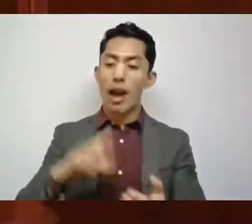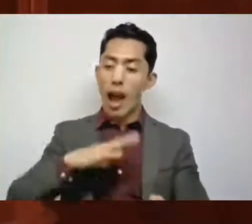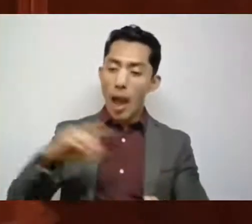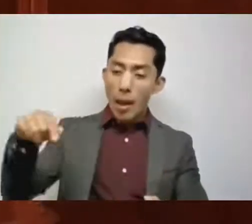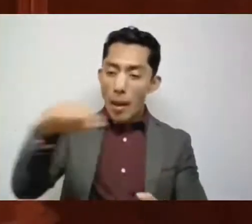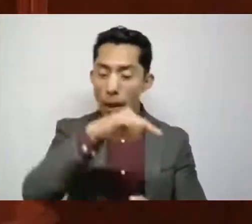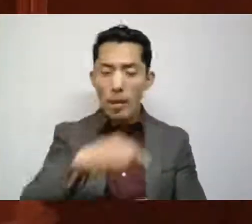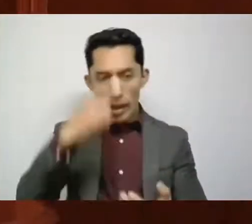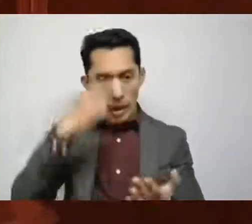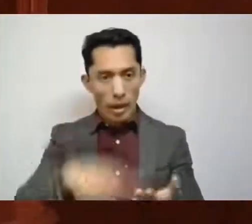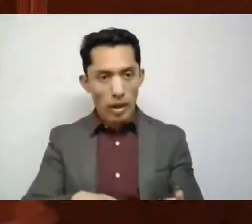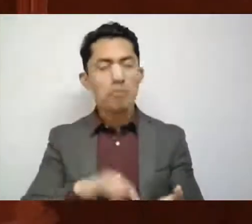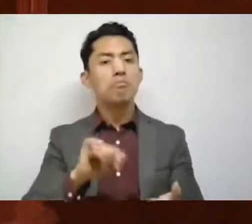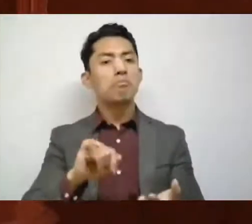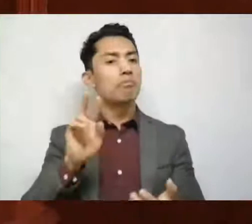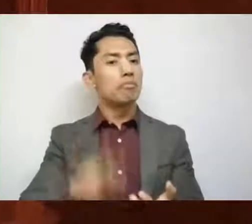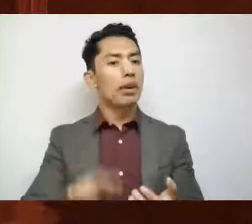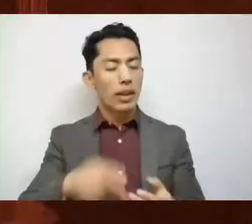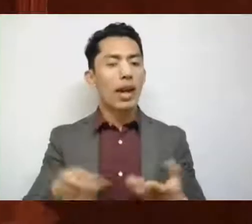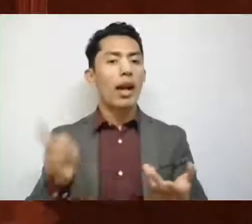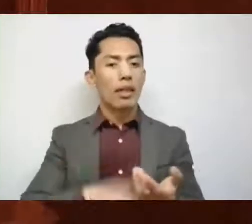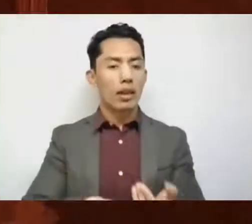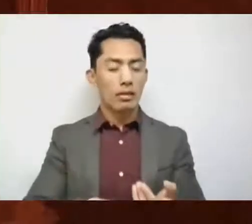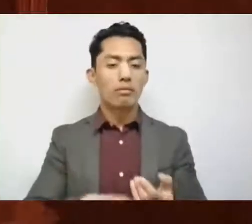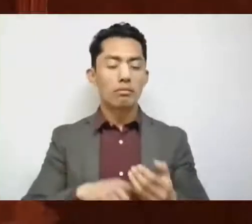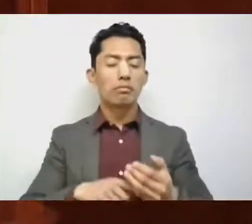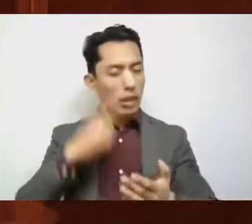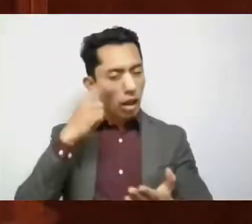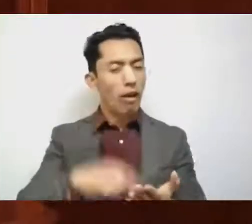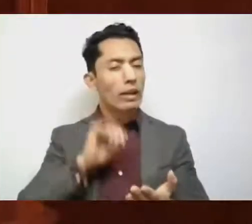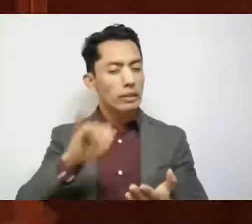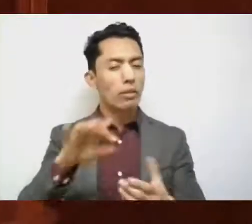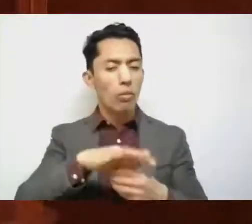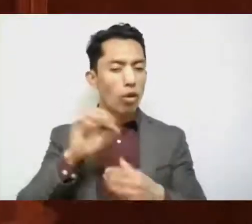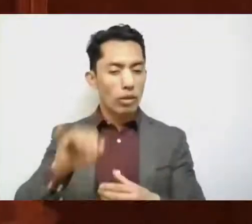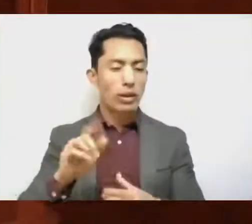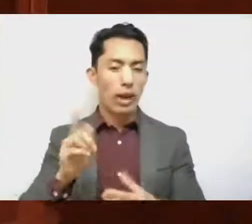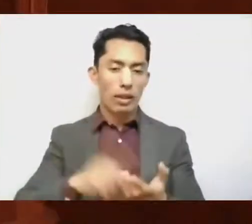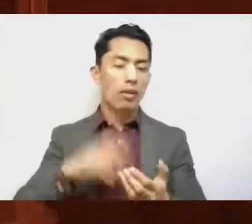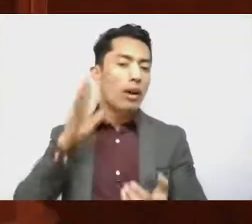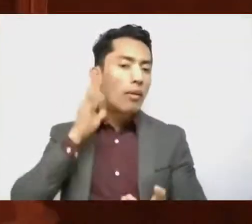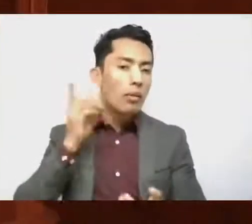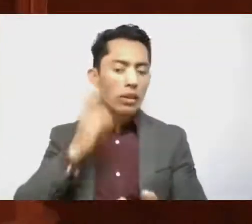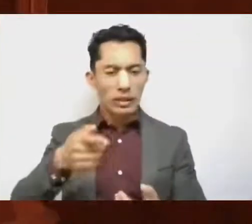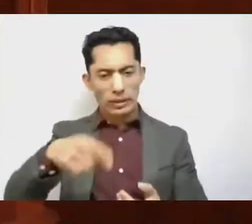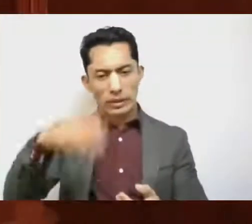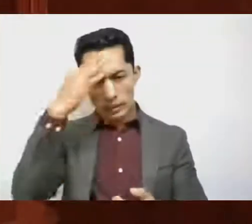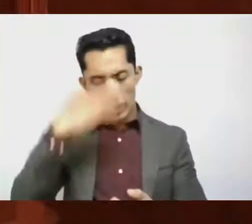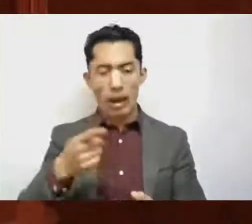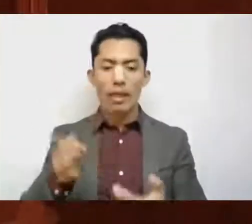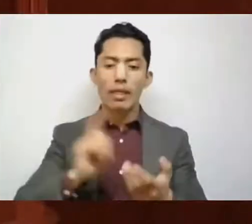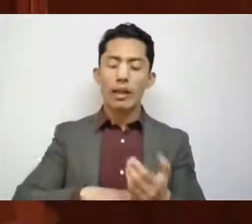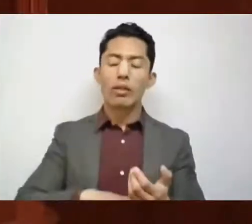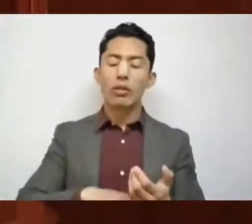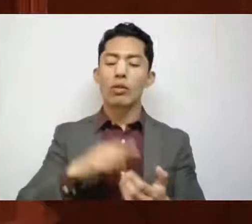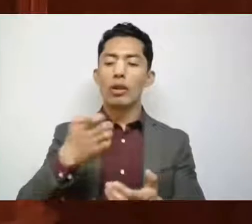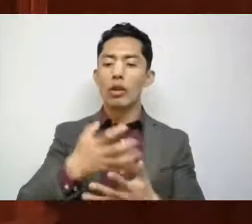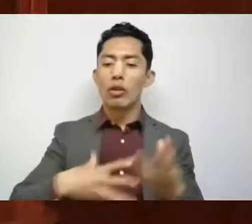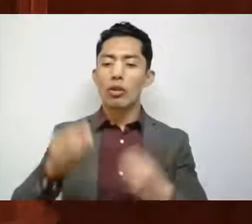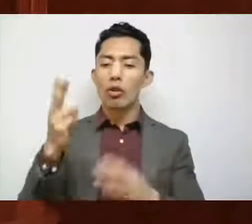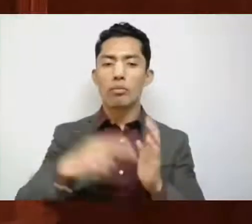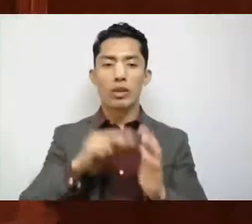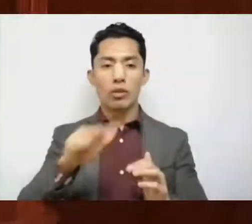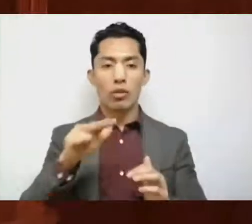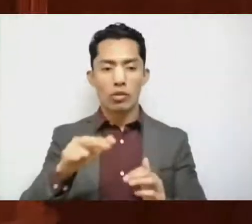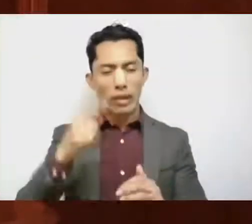encontraremos la unanimidad en el pleno de este Congreso. Como se sabe, según el Foro Económico Mundial en 2018, se